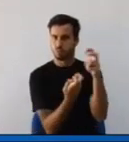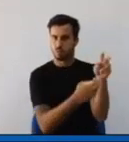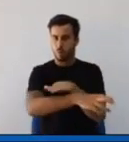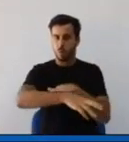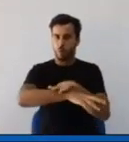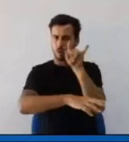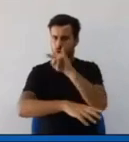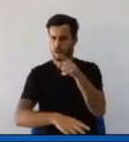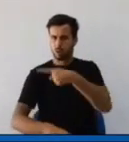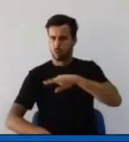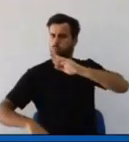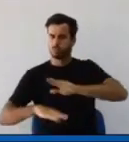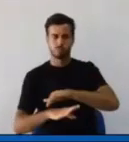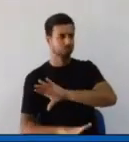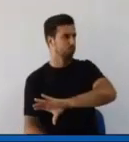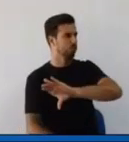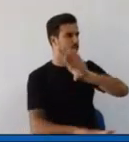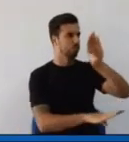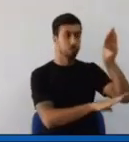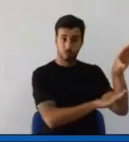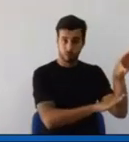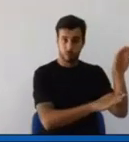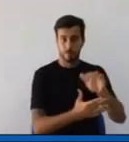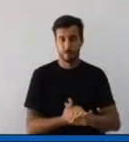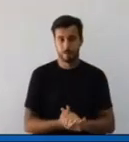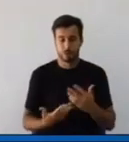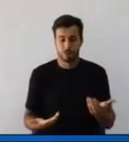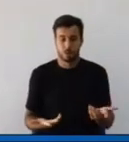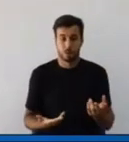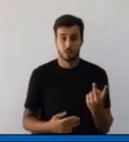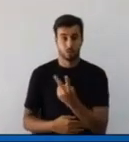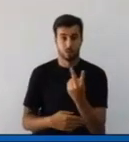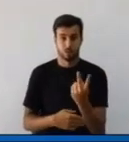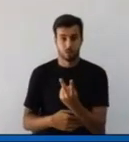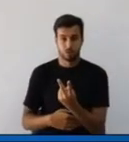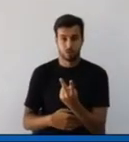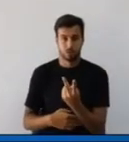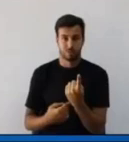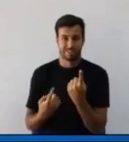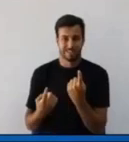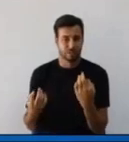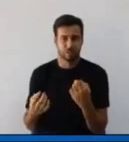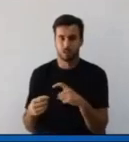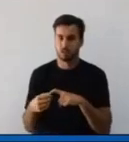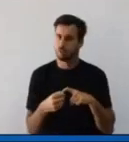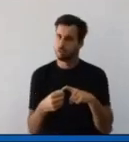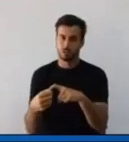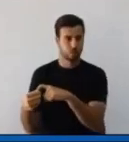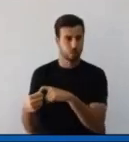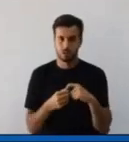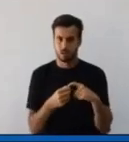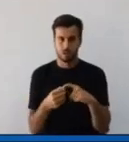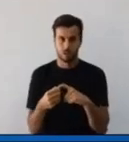de actividad económica. Ha llegado el momento en el que la solidaridad cambie de sentido y